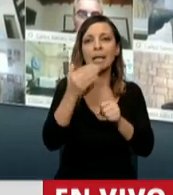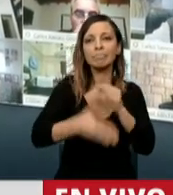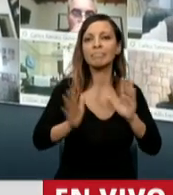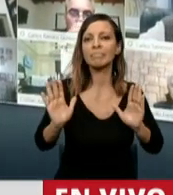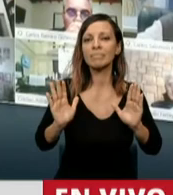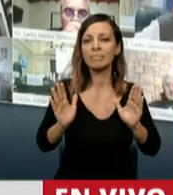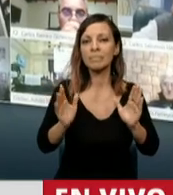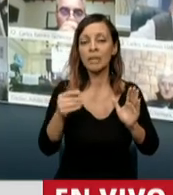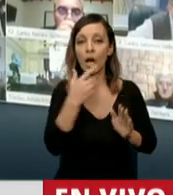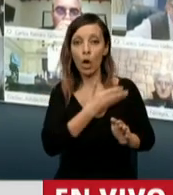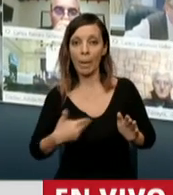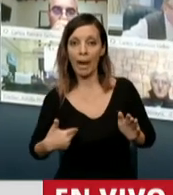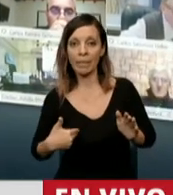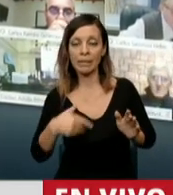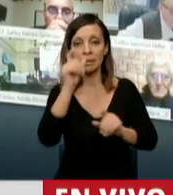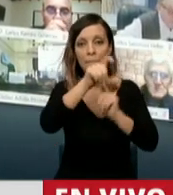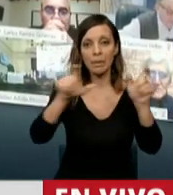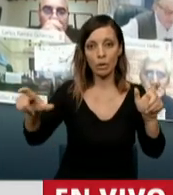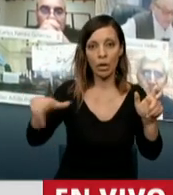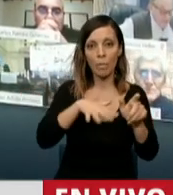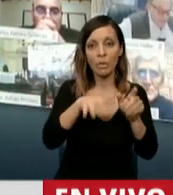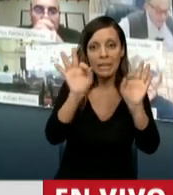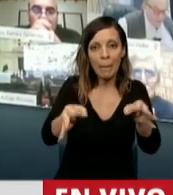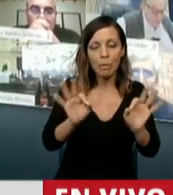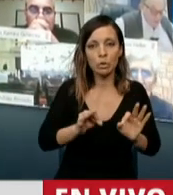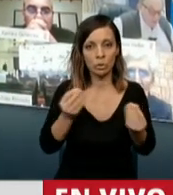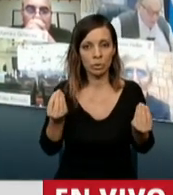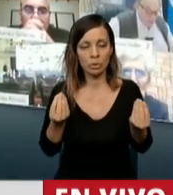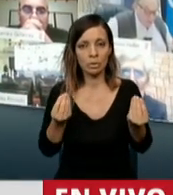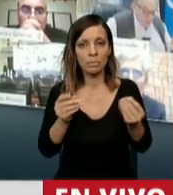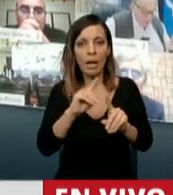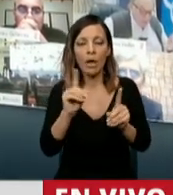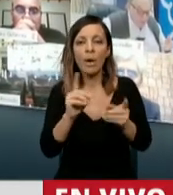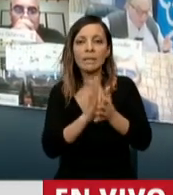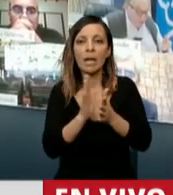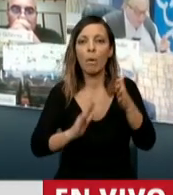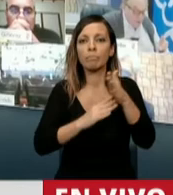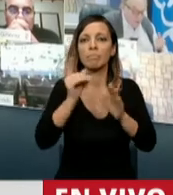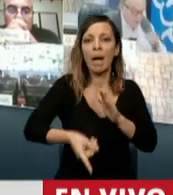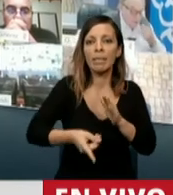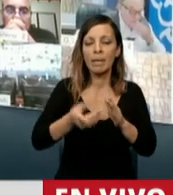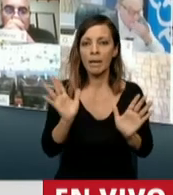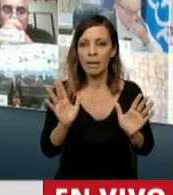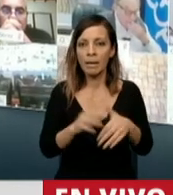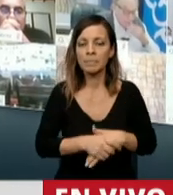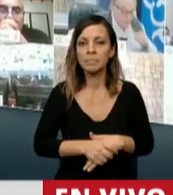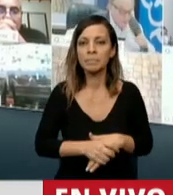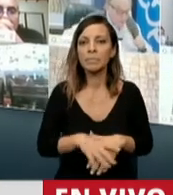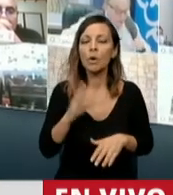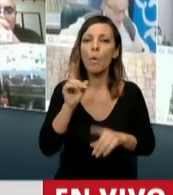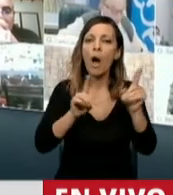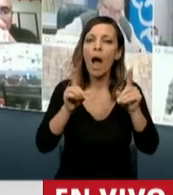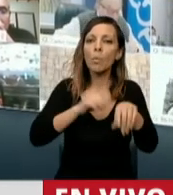y los gobernados para que no haya arbitrariedad como la que quieren filtrar hoy, en algún momento.